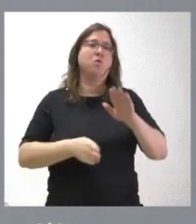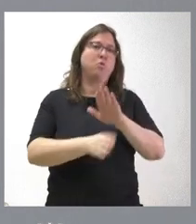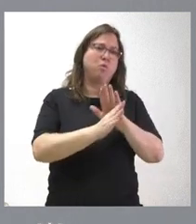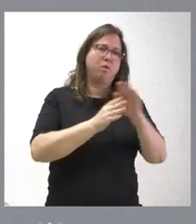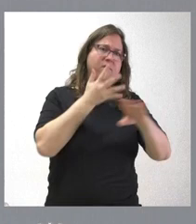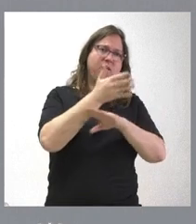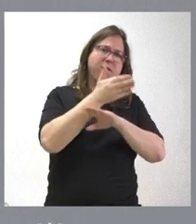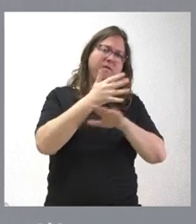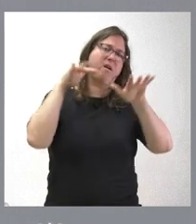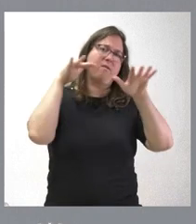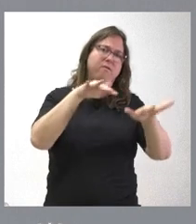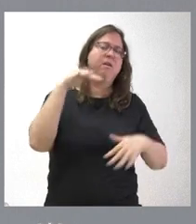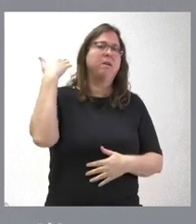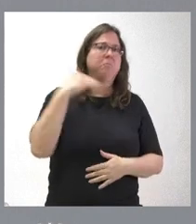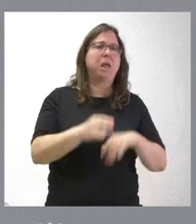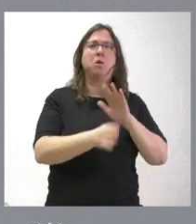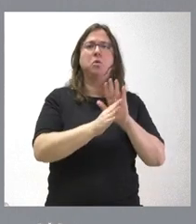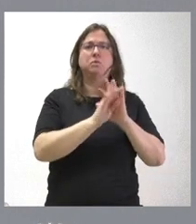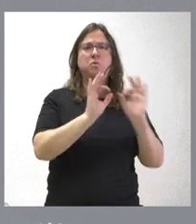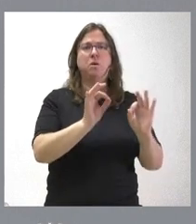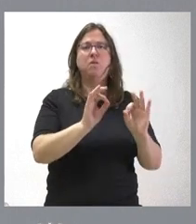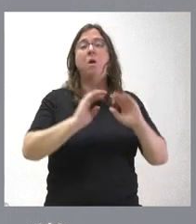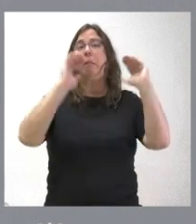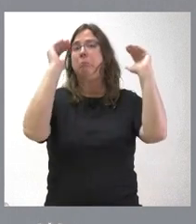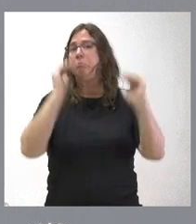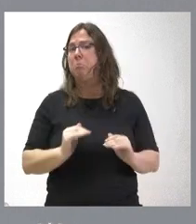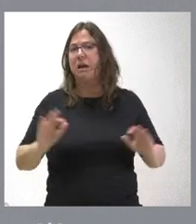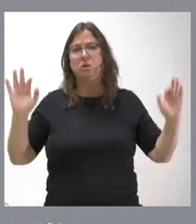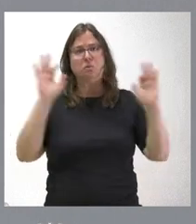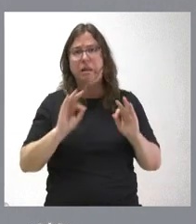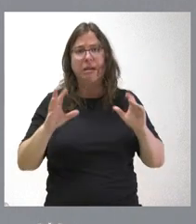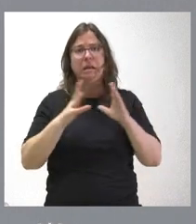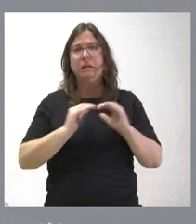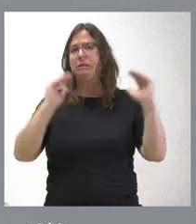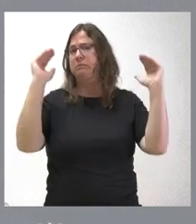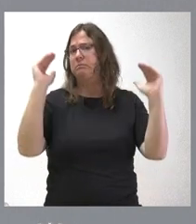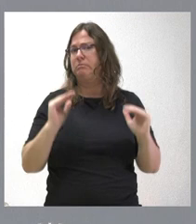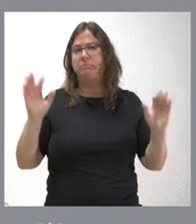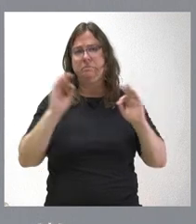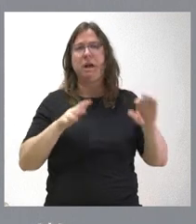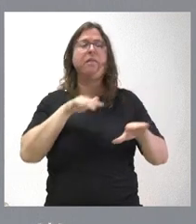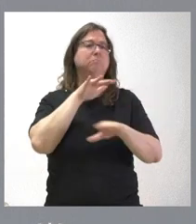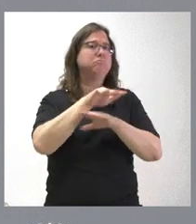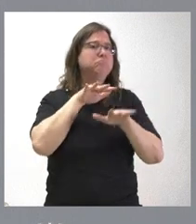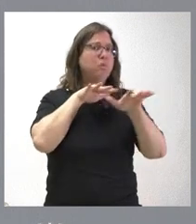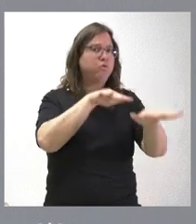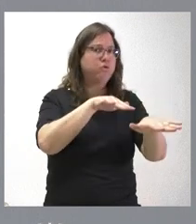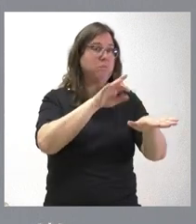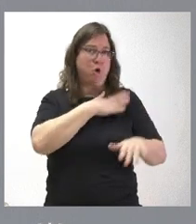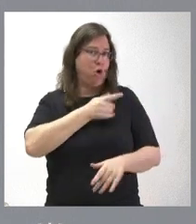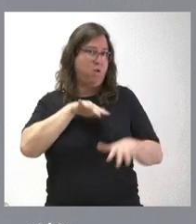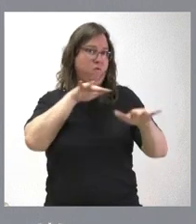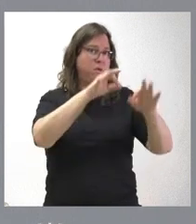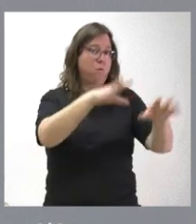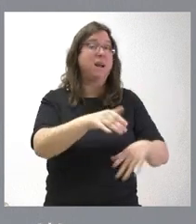Villalar y yo creo que no hemos disminuido ni era nuestro deseo los asistentes a Villalar, pero que a la vez que personas que